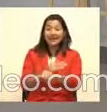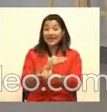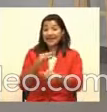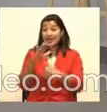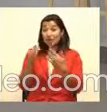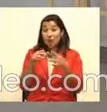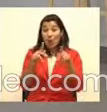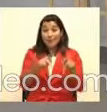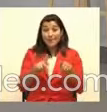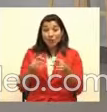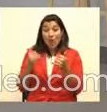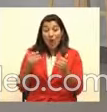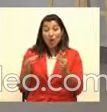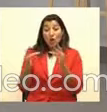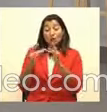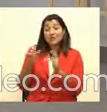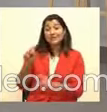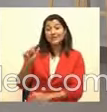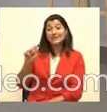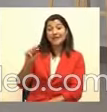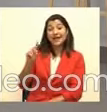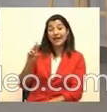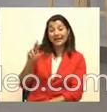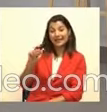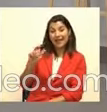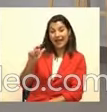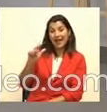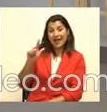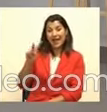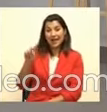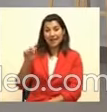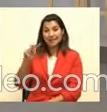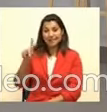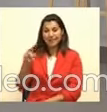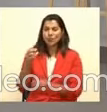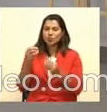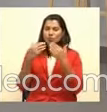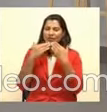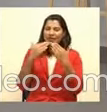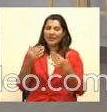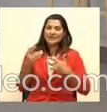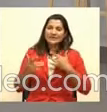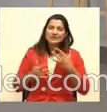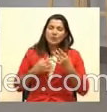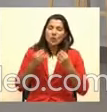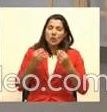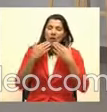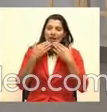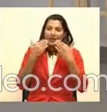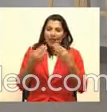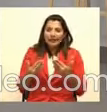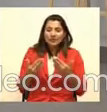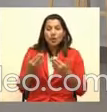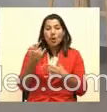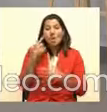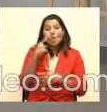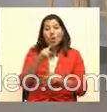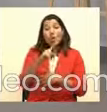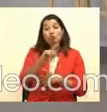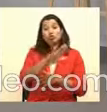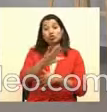que nos acompañan, Doña Sandra Álvarez, muchísimas gracias, estamos muy agradecidos de contar con su compañía esta